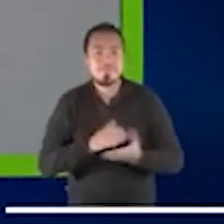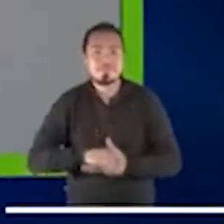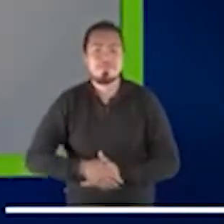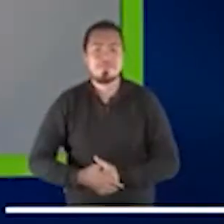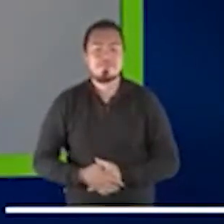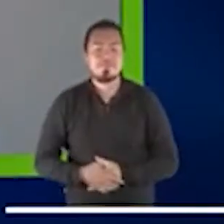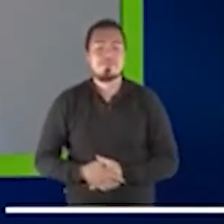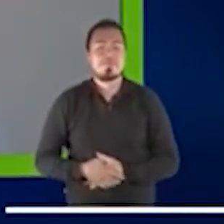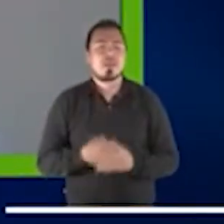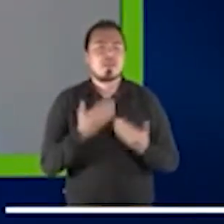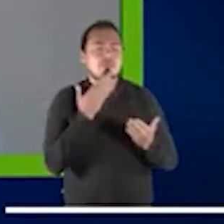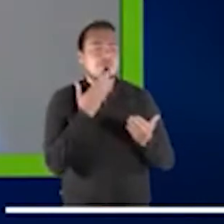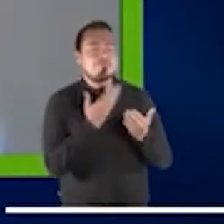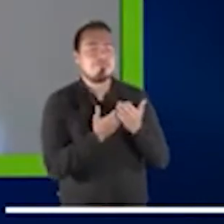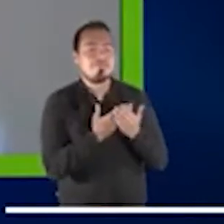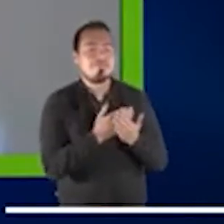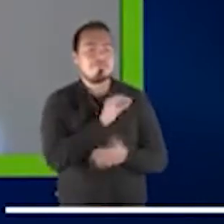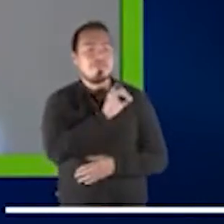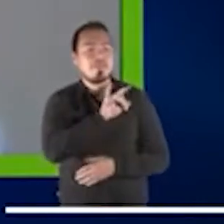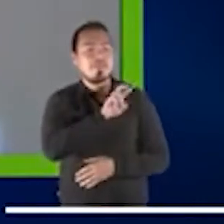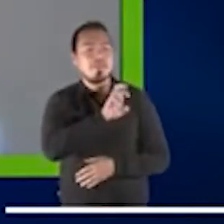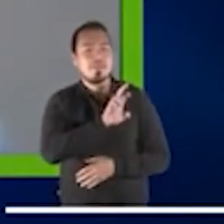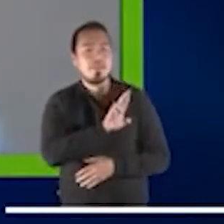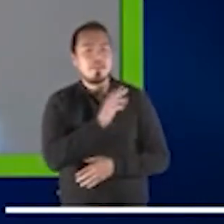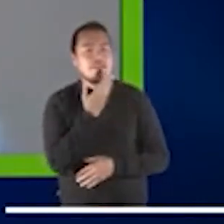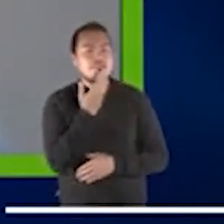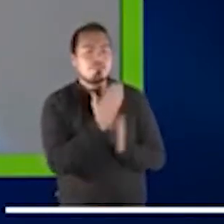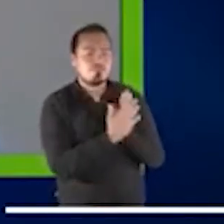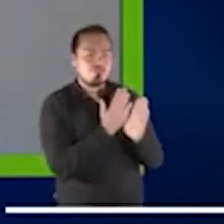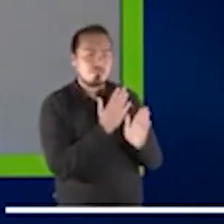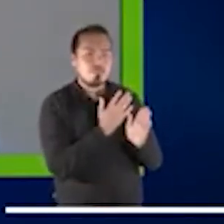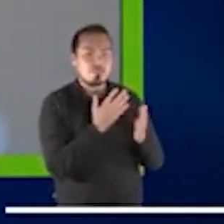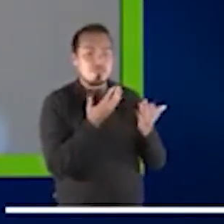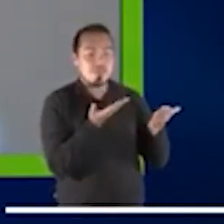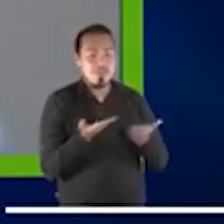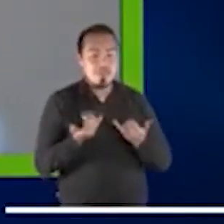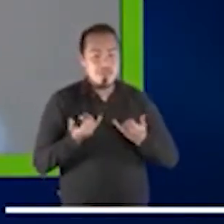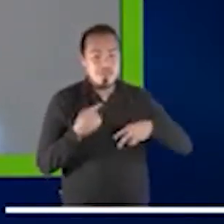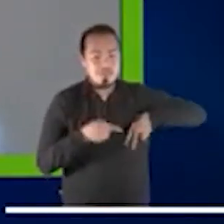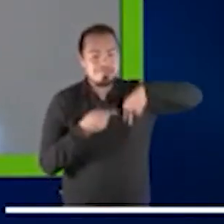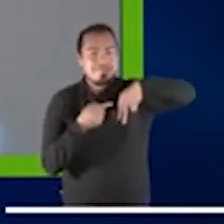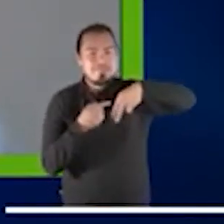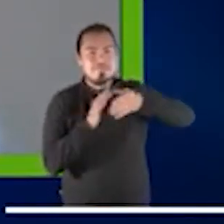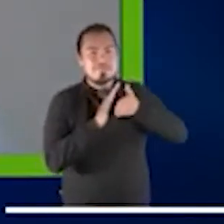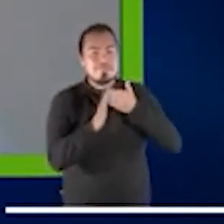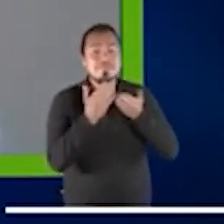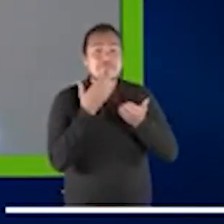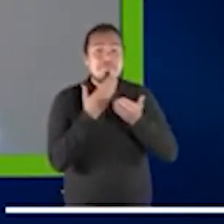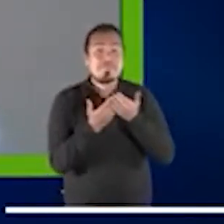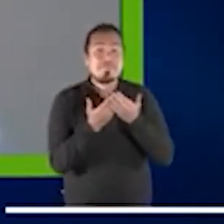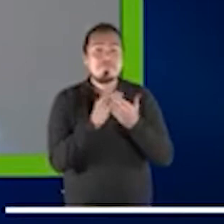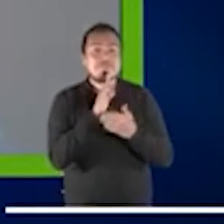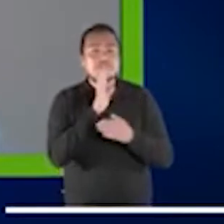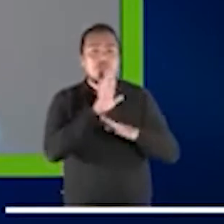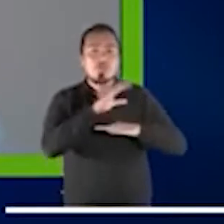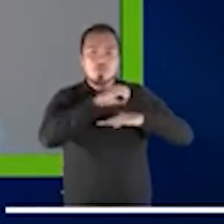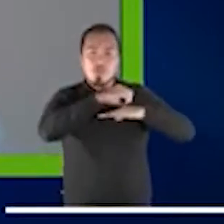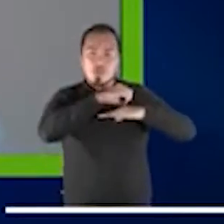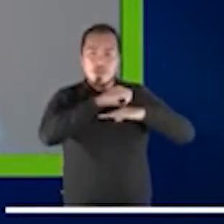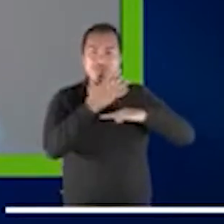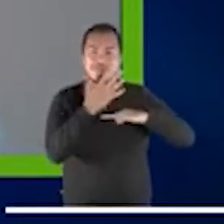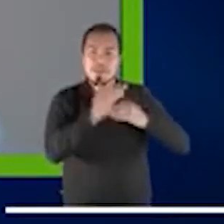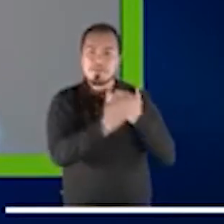Muchas gracias, Javier, por tus palabras de bienvenida y muchas gracias a la organización por